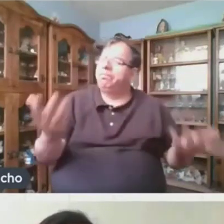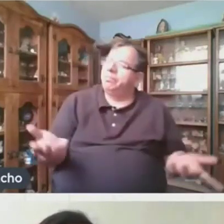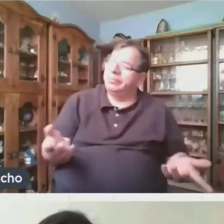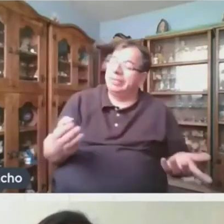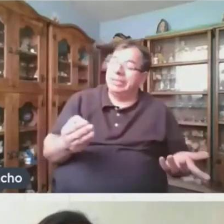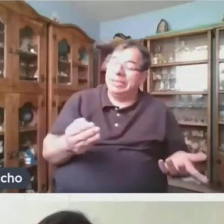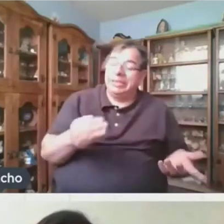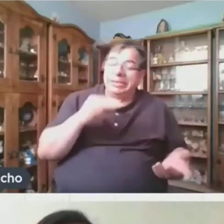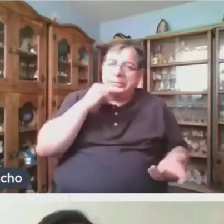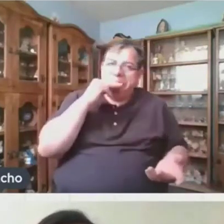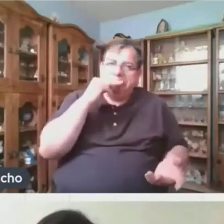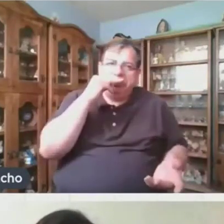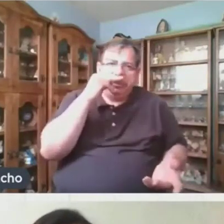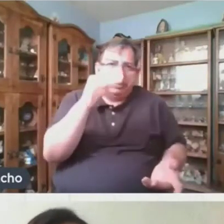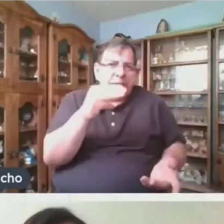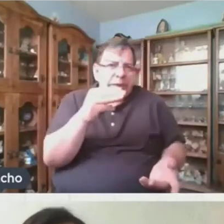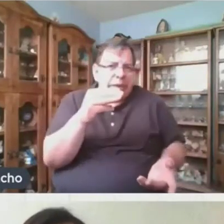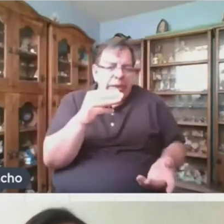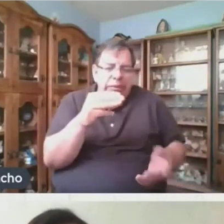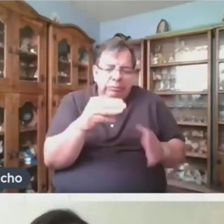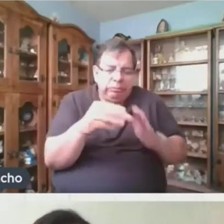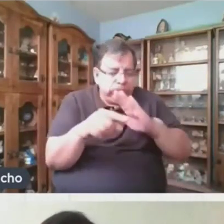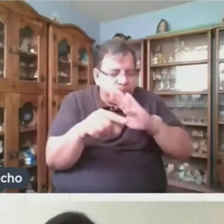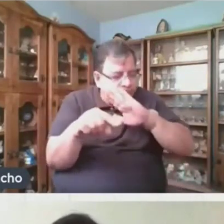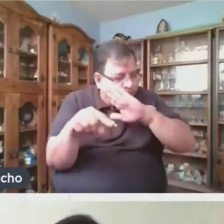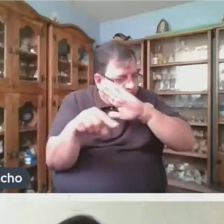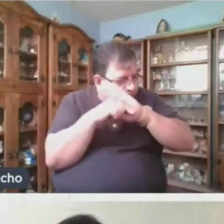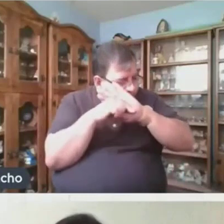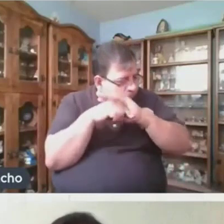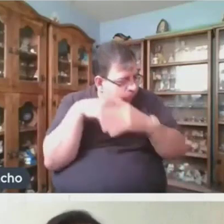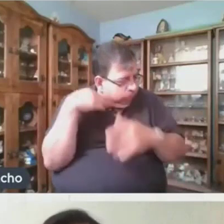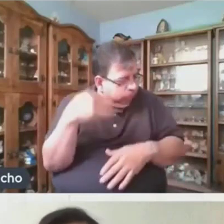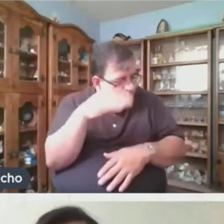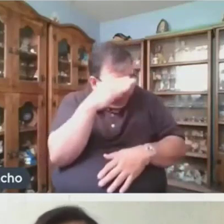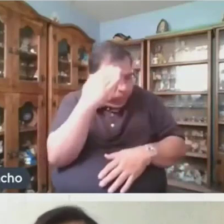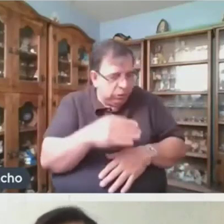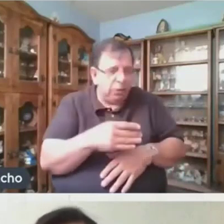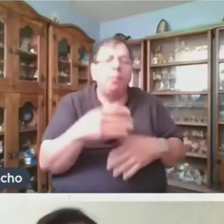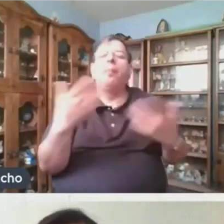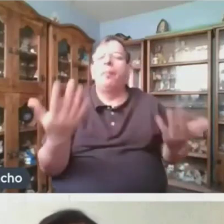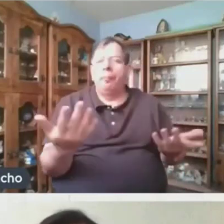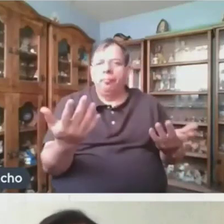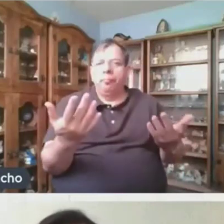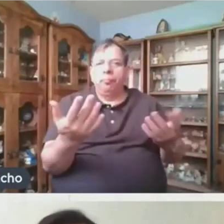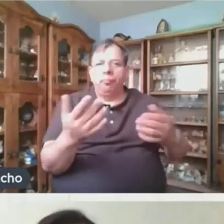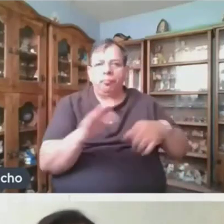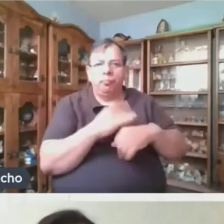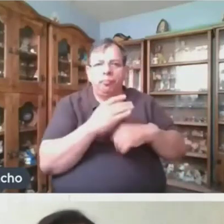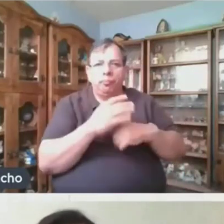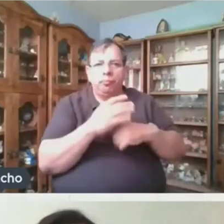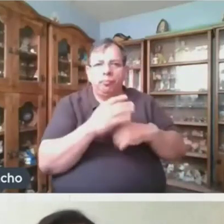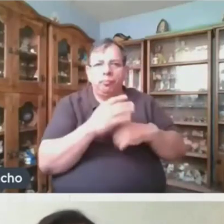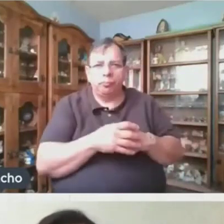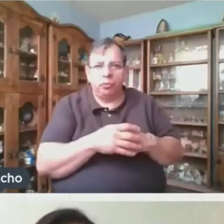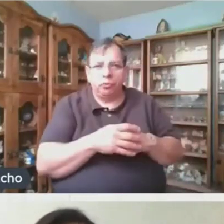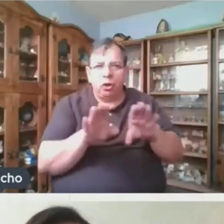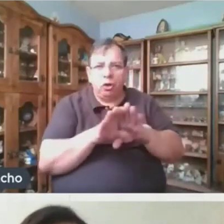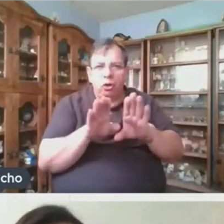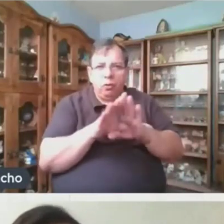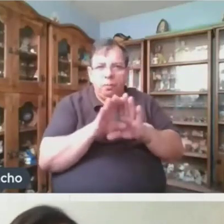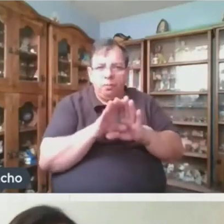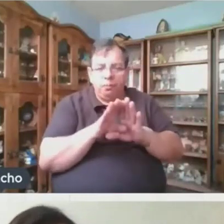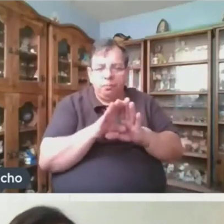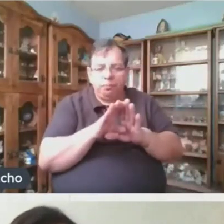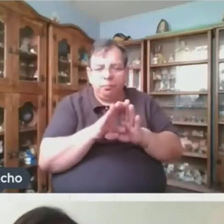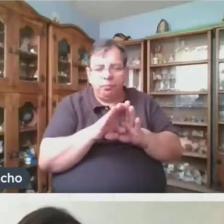Fatalista Ya Que Este Se Relaciona Con Como Los Fenómenos De Nuestro